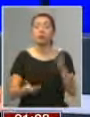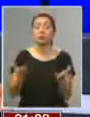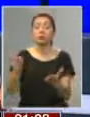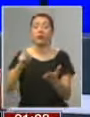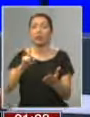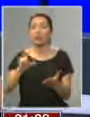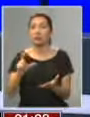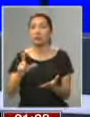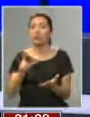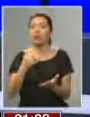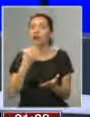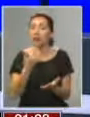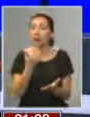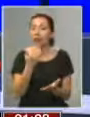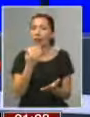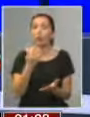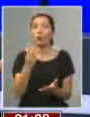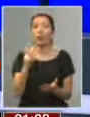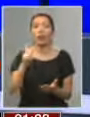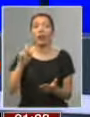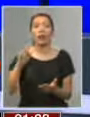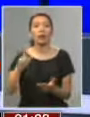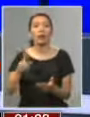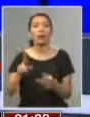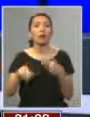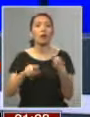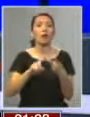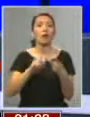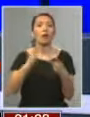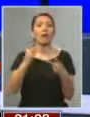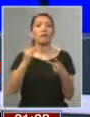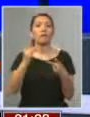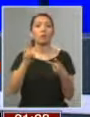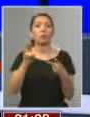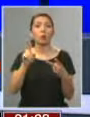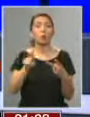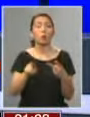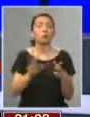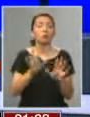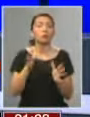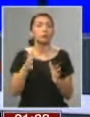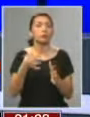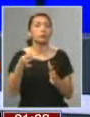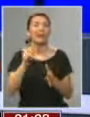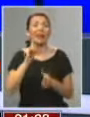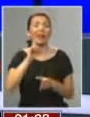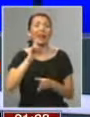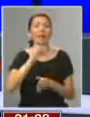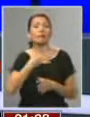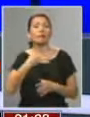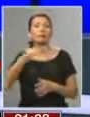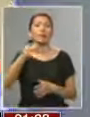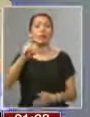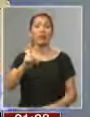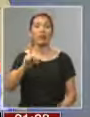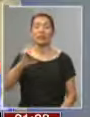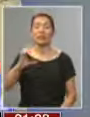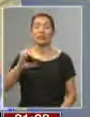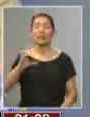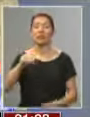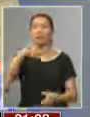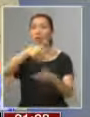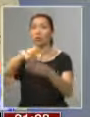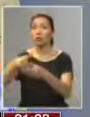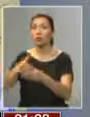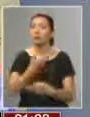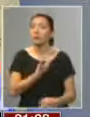se habla también de Ignacio Walker, se habla de Jorge Burgos, y ¿quién cree usted que va a ser el candidato del ADC? De nuevo, permítame,